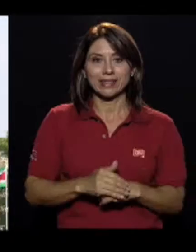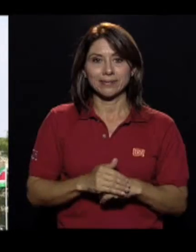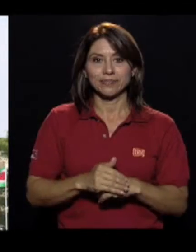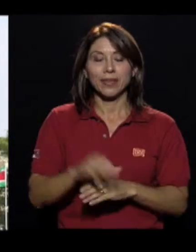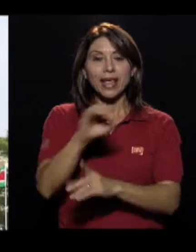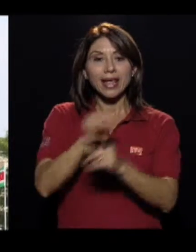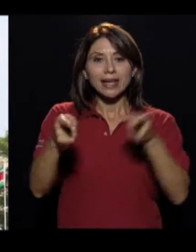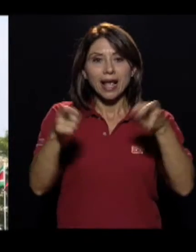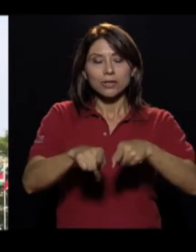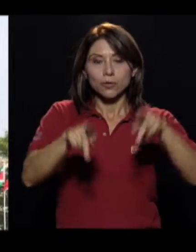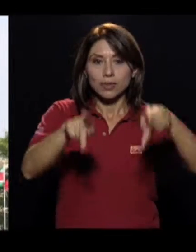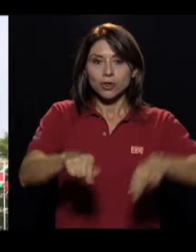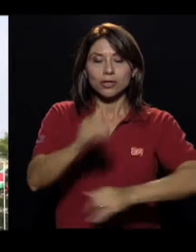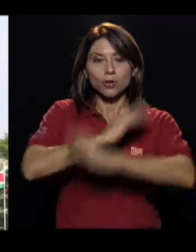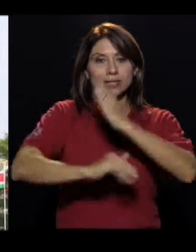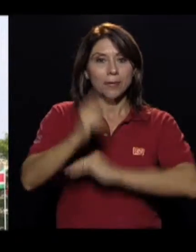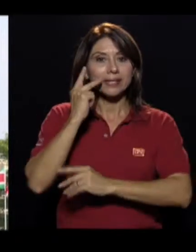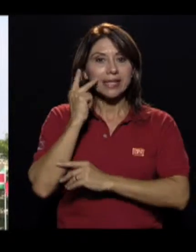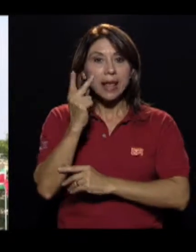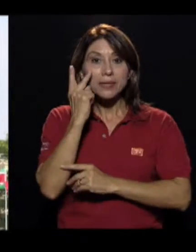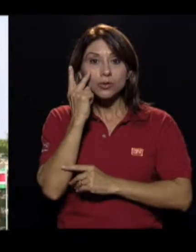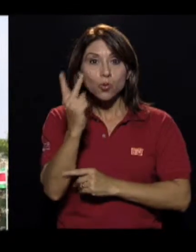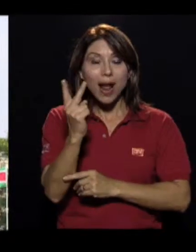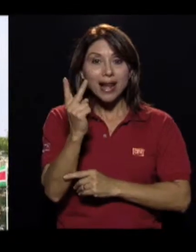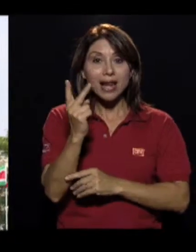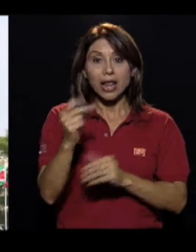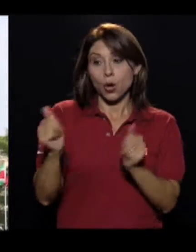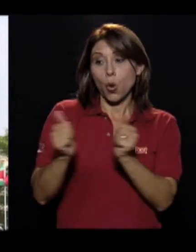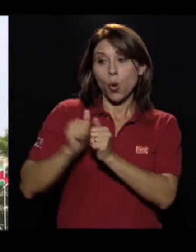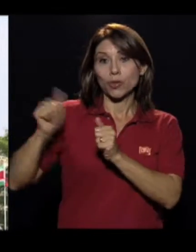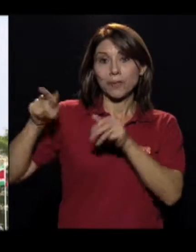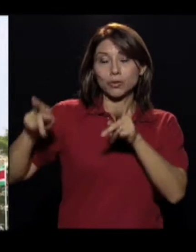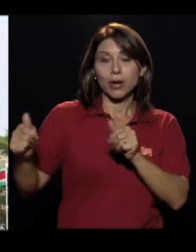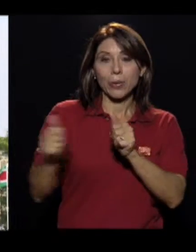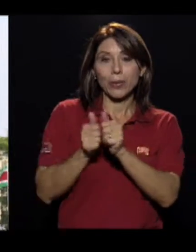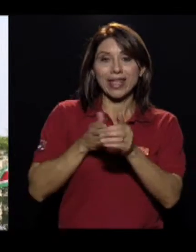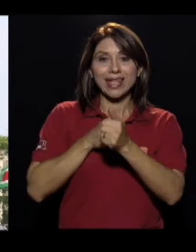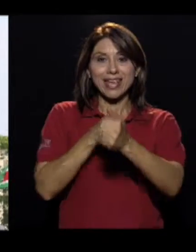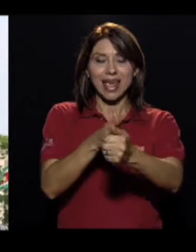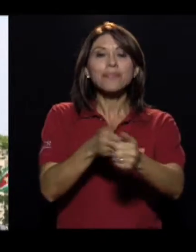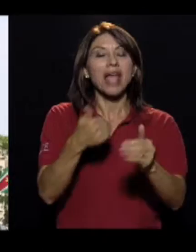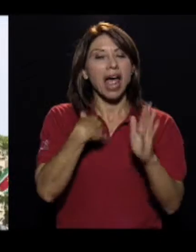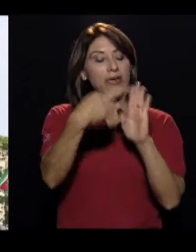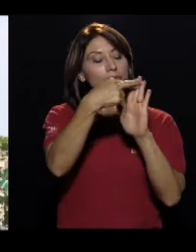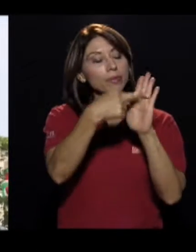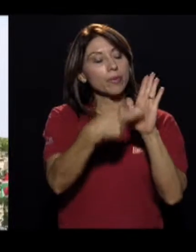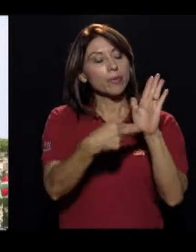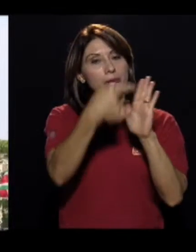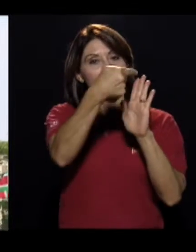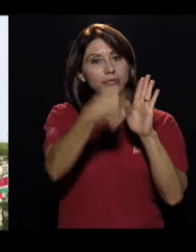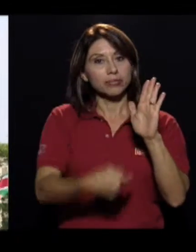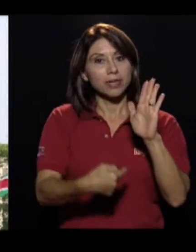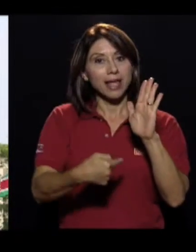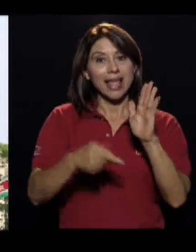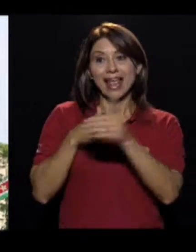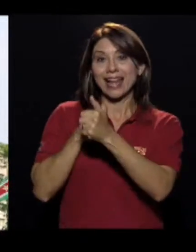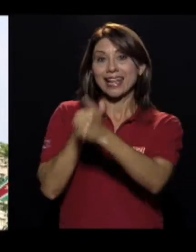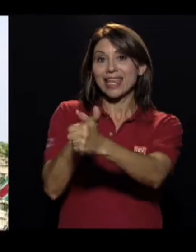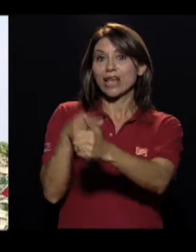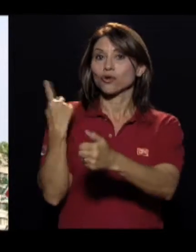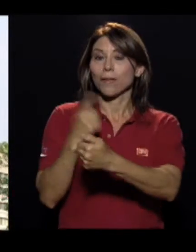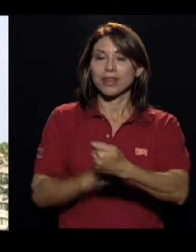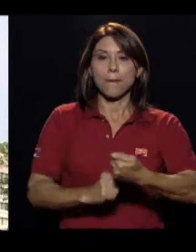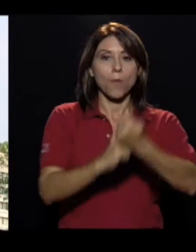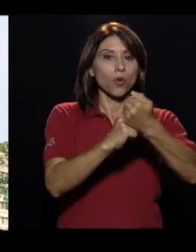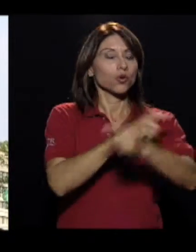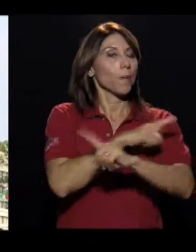En el caso de las personas con discapacidad visual que compiten con un guía, existe una serie de regulaciones que garantizan que este sea un apoyo